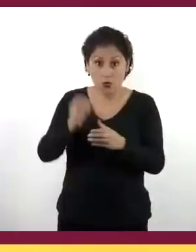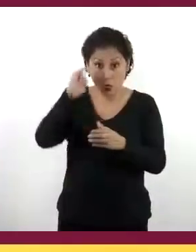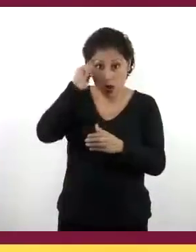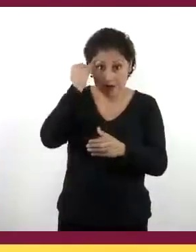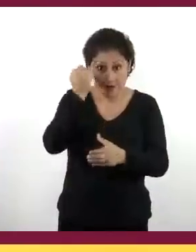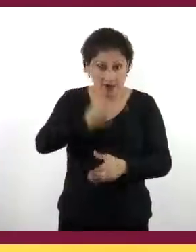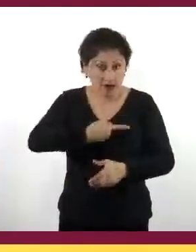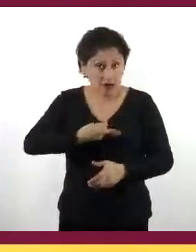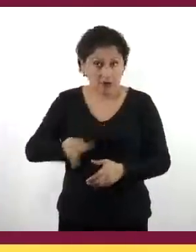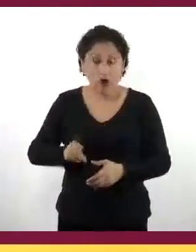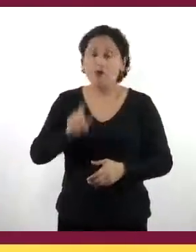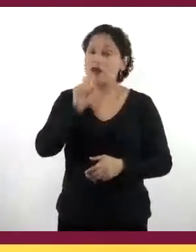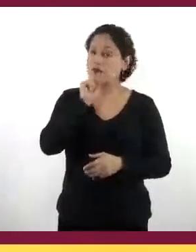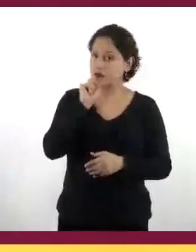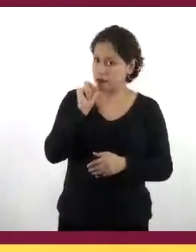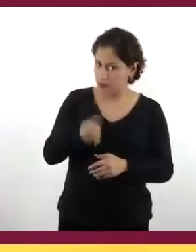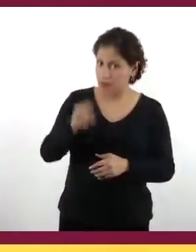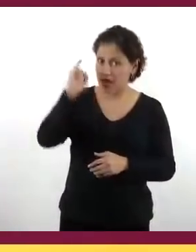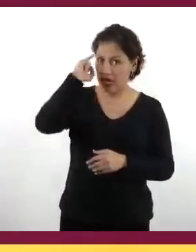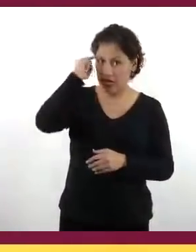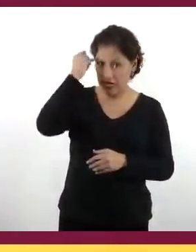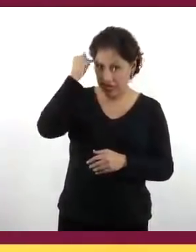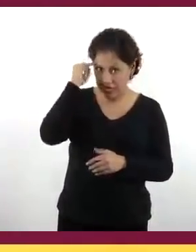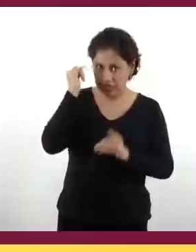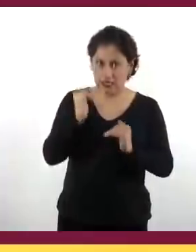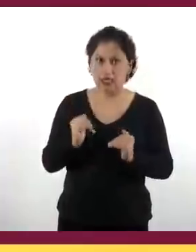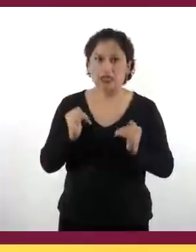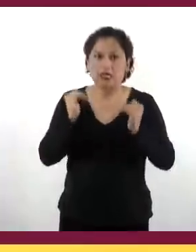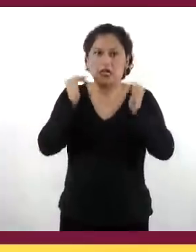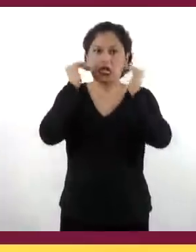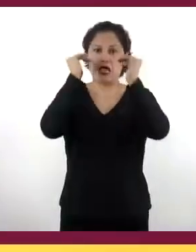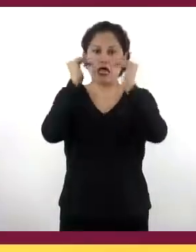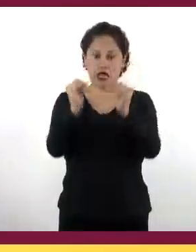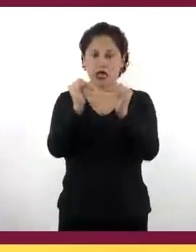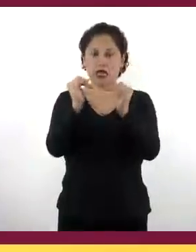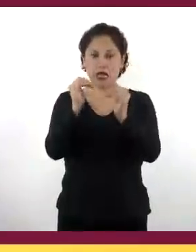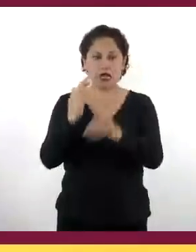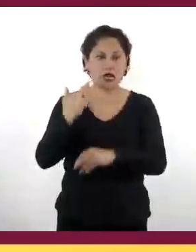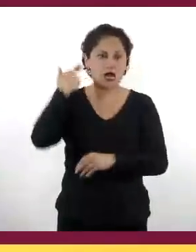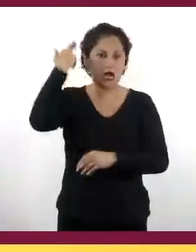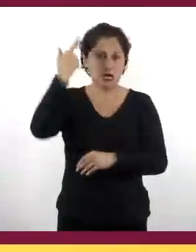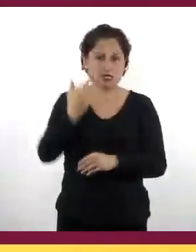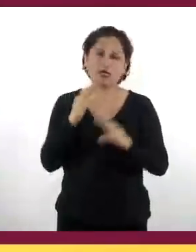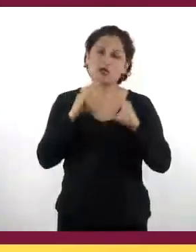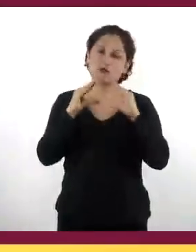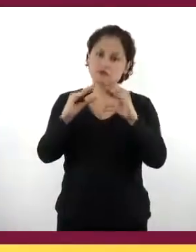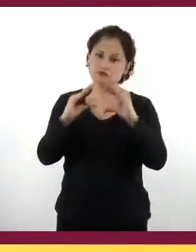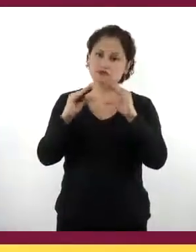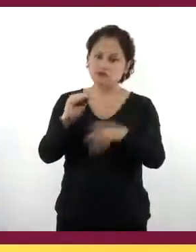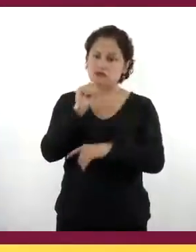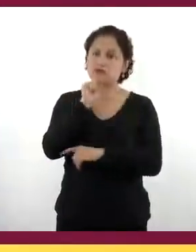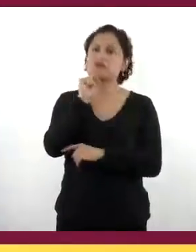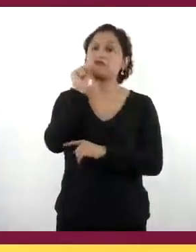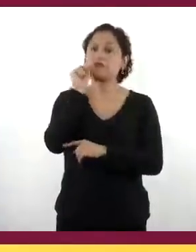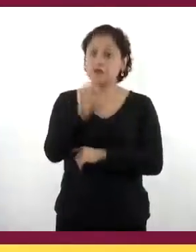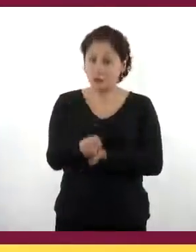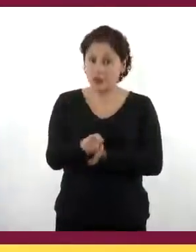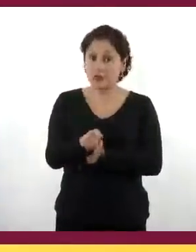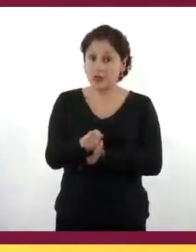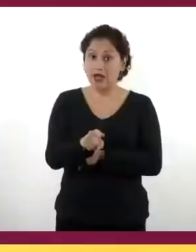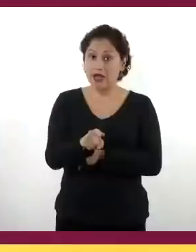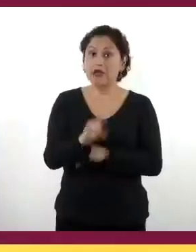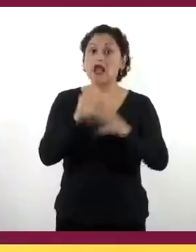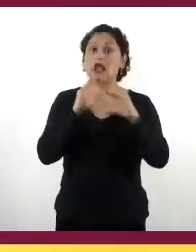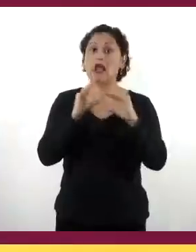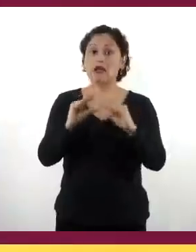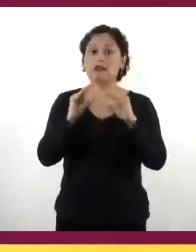se encargaron de la educación de los indígenas que pertenecían a la nobleza. Y, por supuesto, ayudaron en la educación